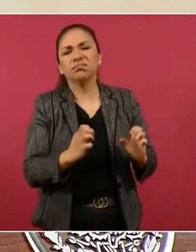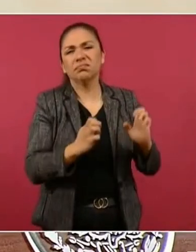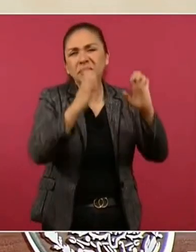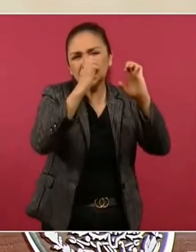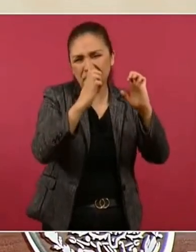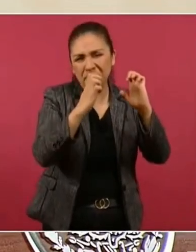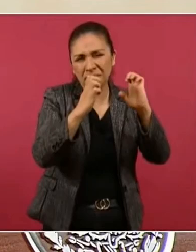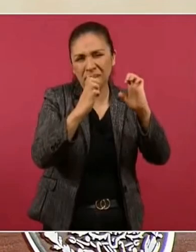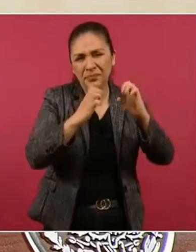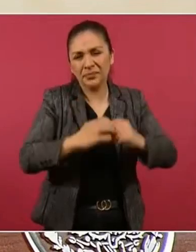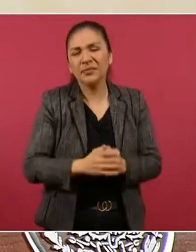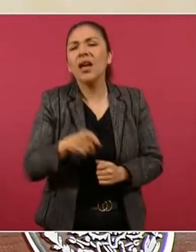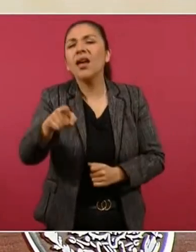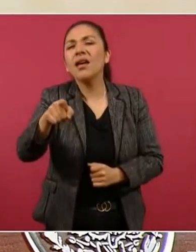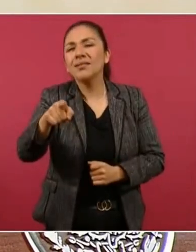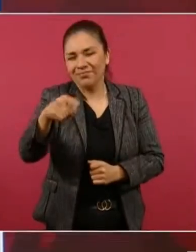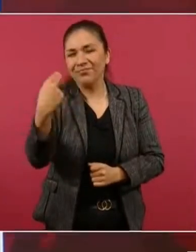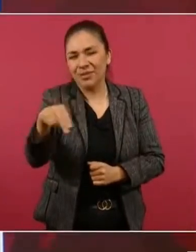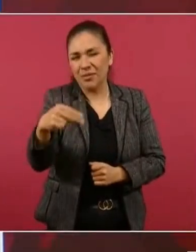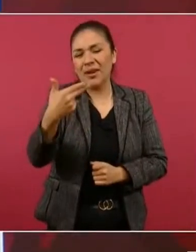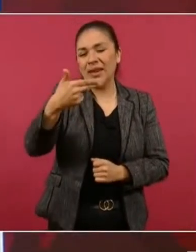y enojosa